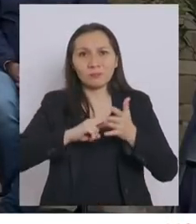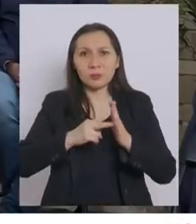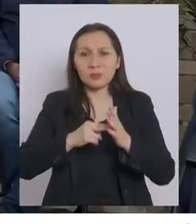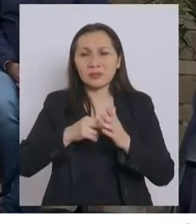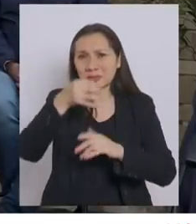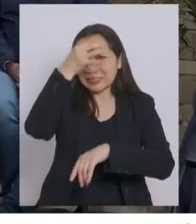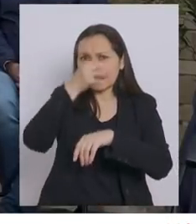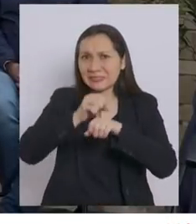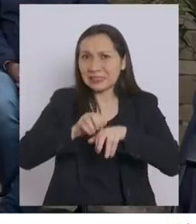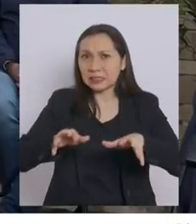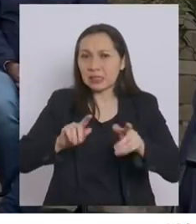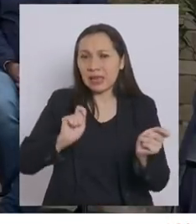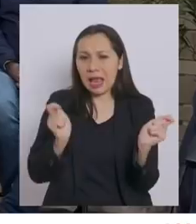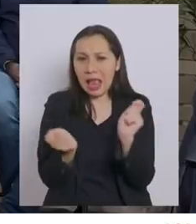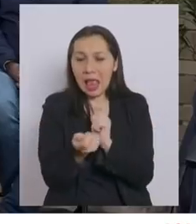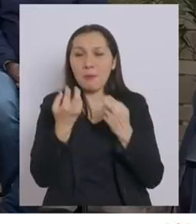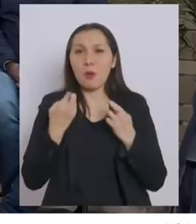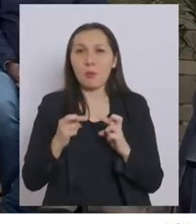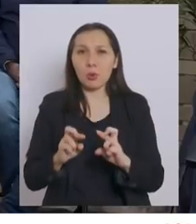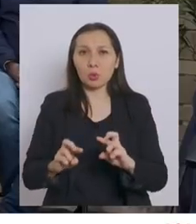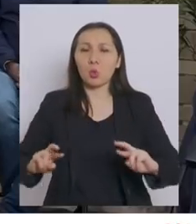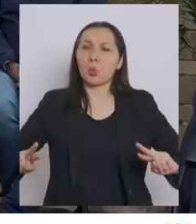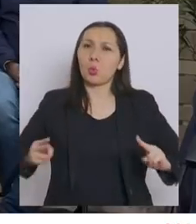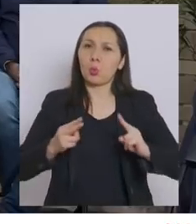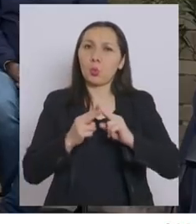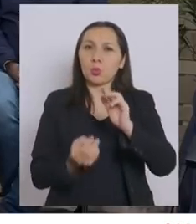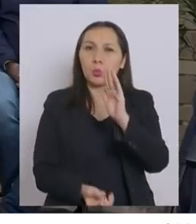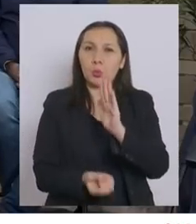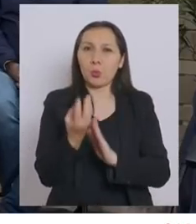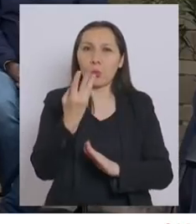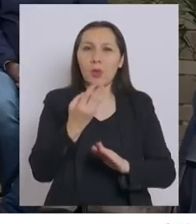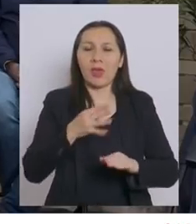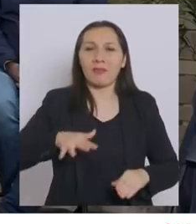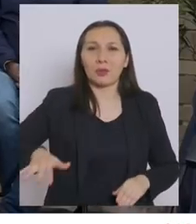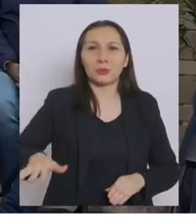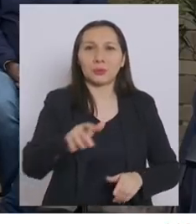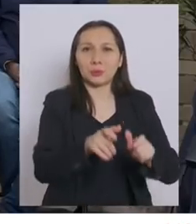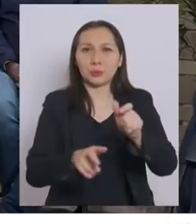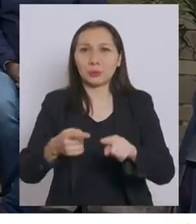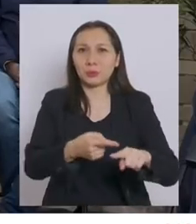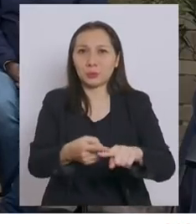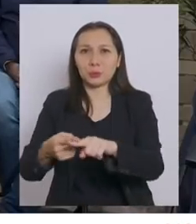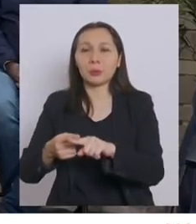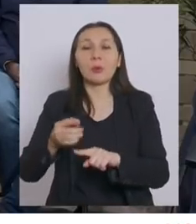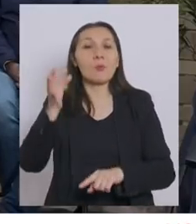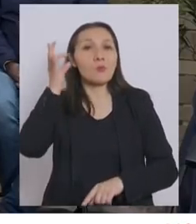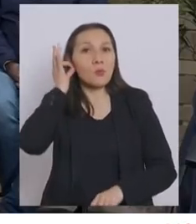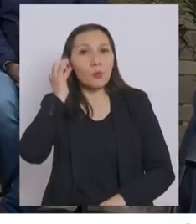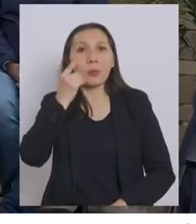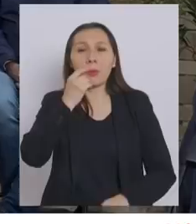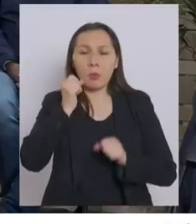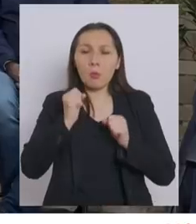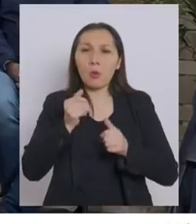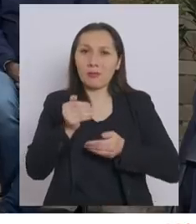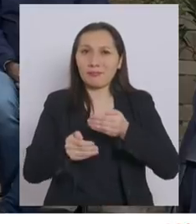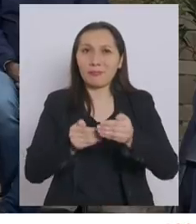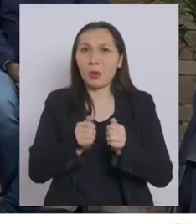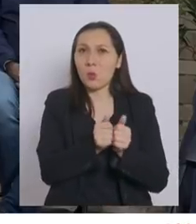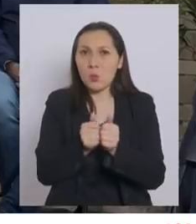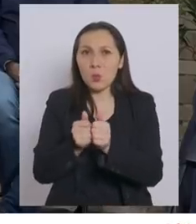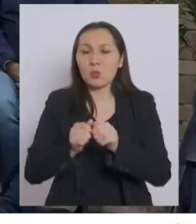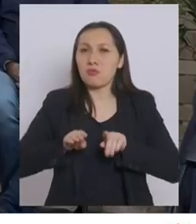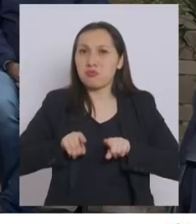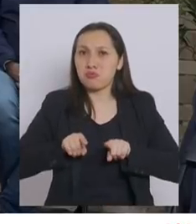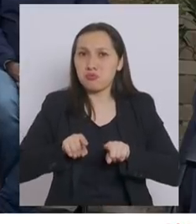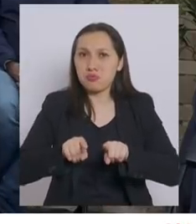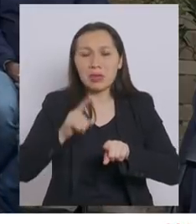convirtámosla en una oportunidad. Construyamos una nueva sociedad en que mujeres y hombres podamos avanzar juntos, por igual,